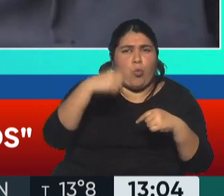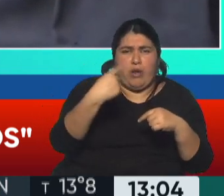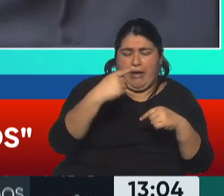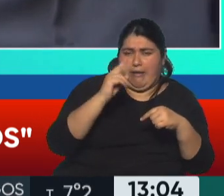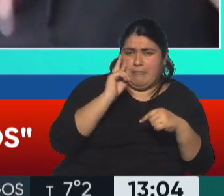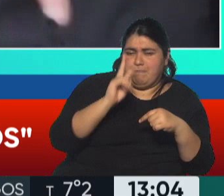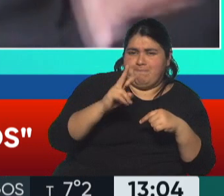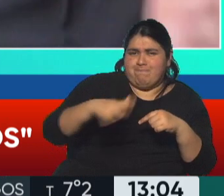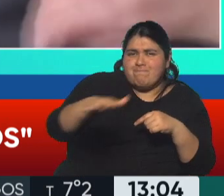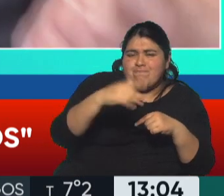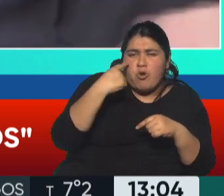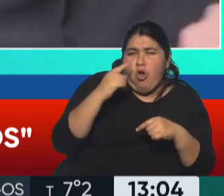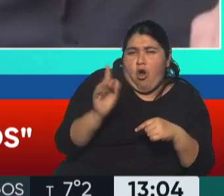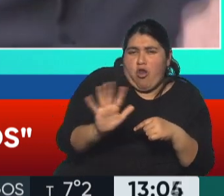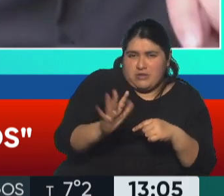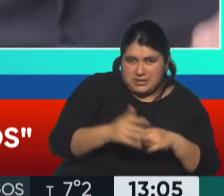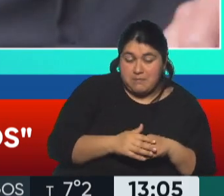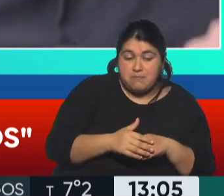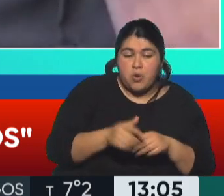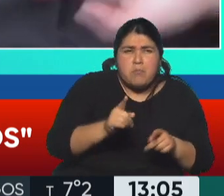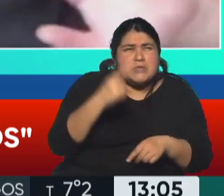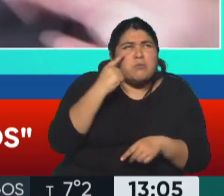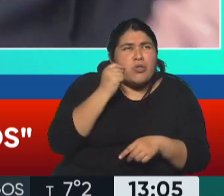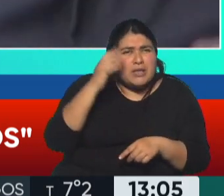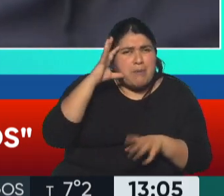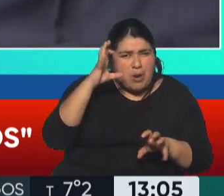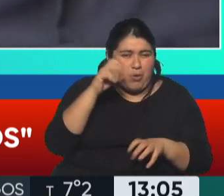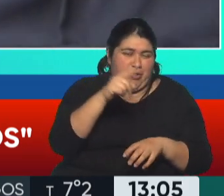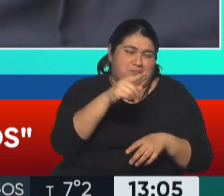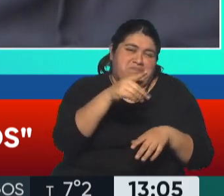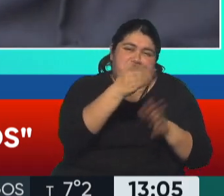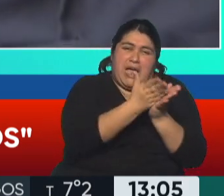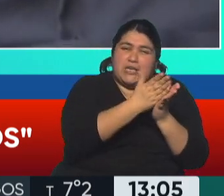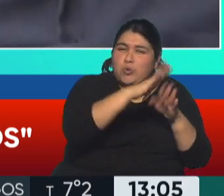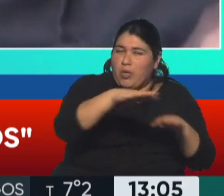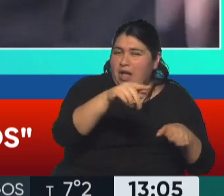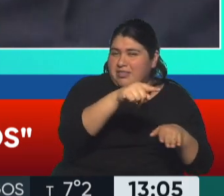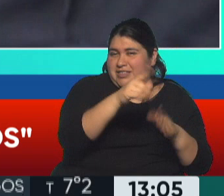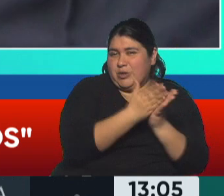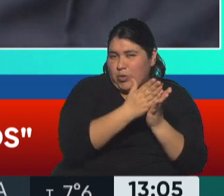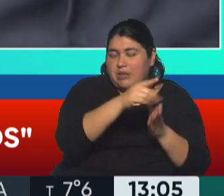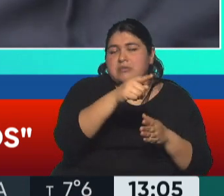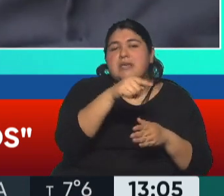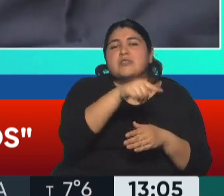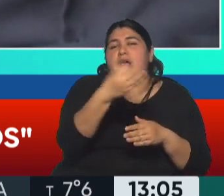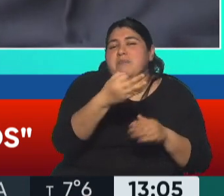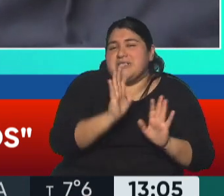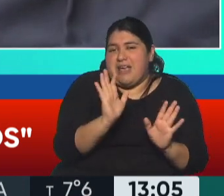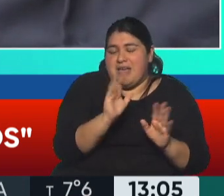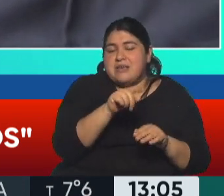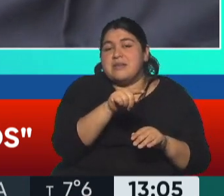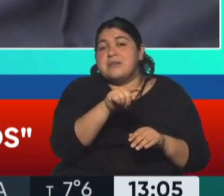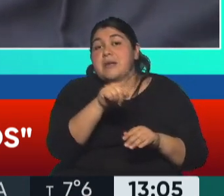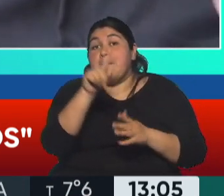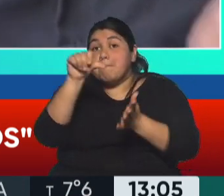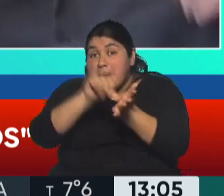Yo pensaba en ese mismo día que mis estudiantes, claro, mis estudiantes son excepcionales, pero que el país iba a